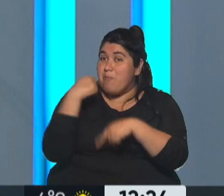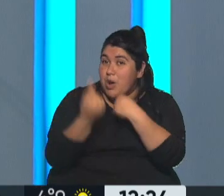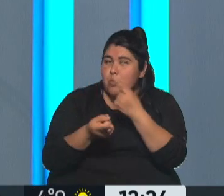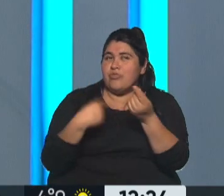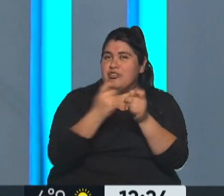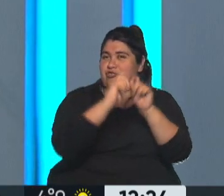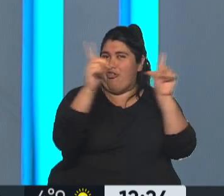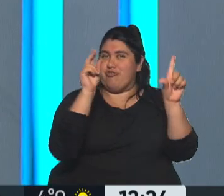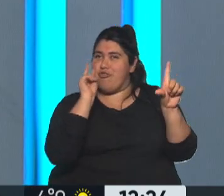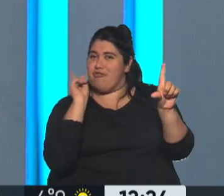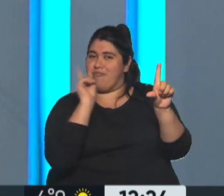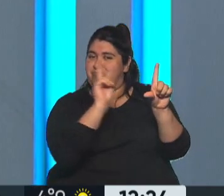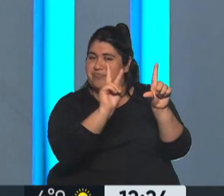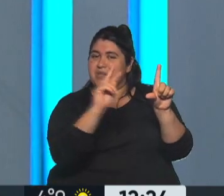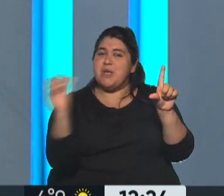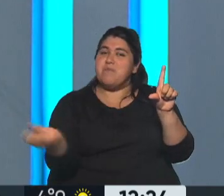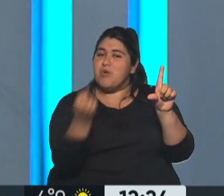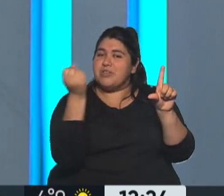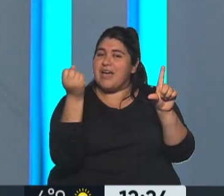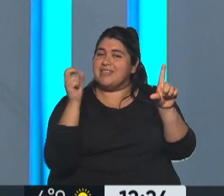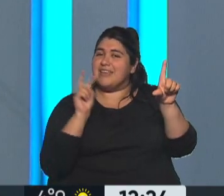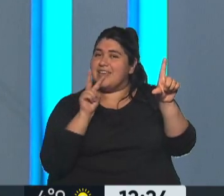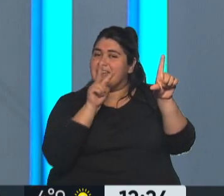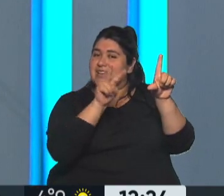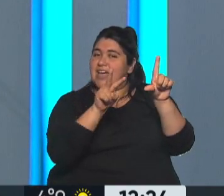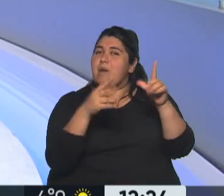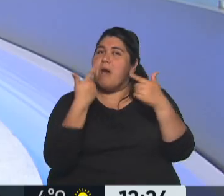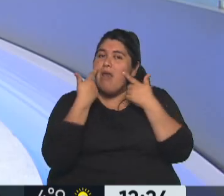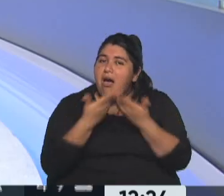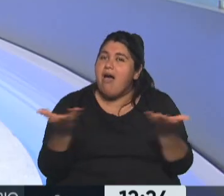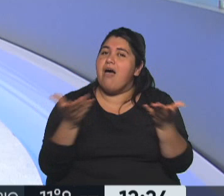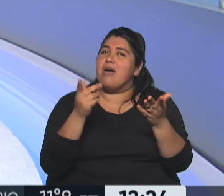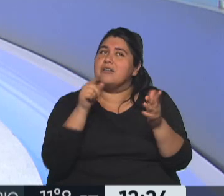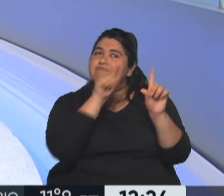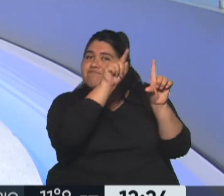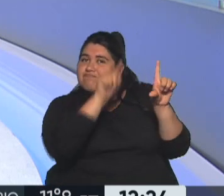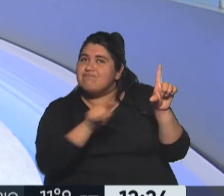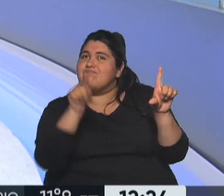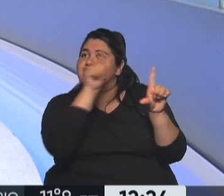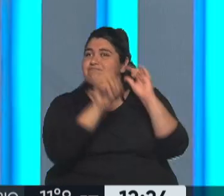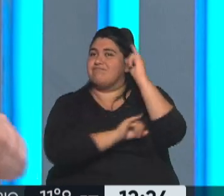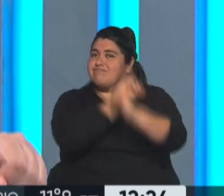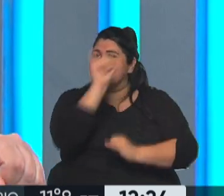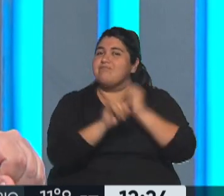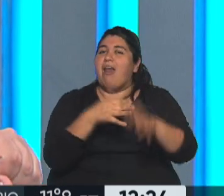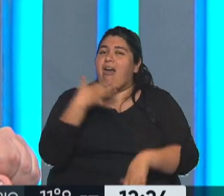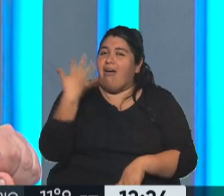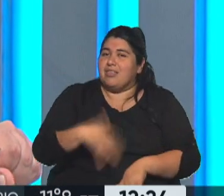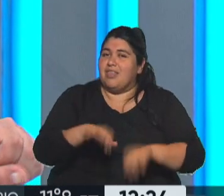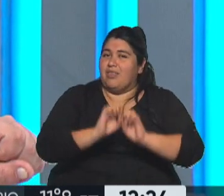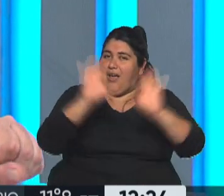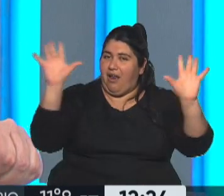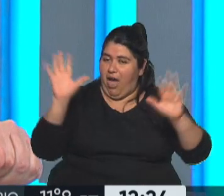es que sean educativas, que sean docentes para que todo el mundo pueda entenderlos fácilmente.